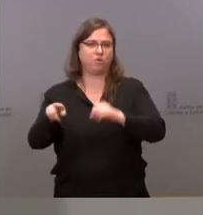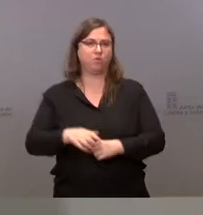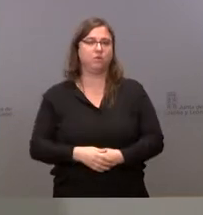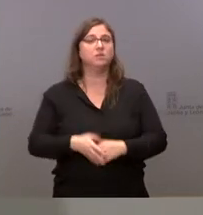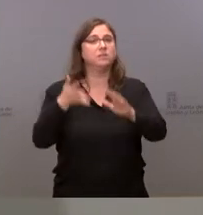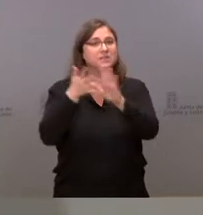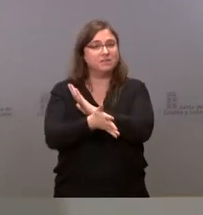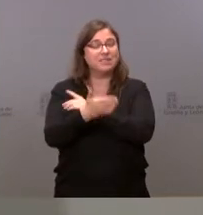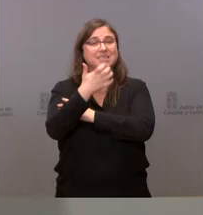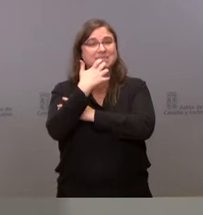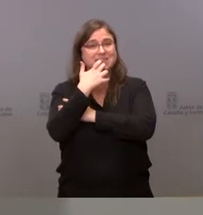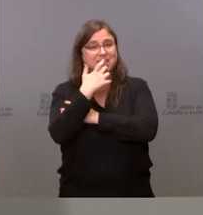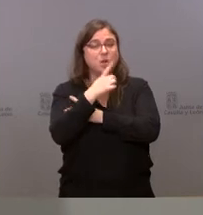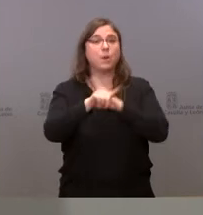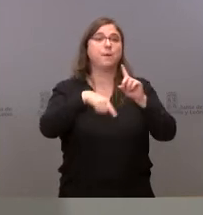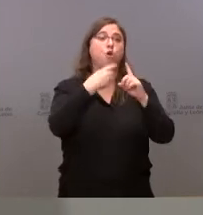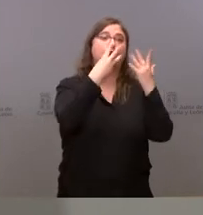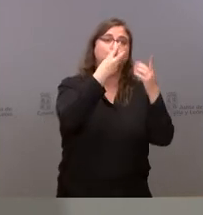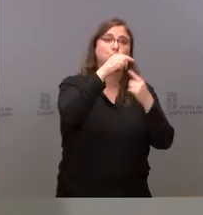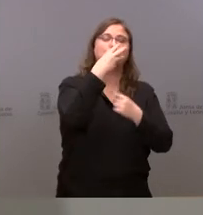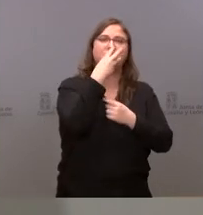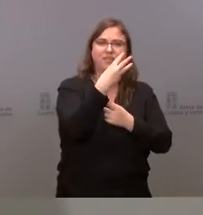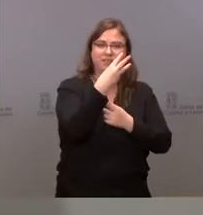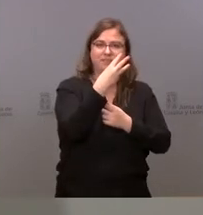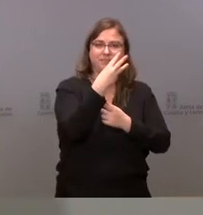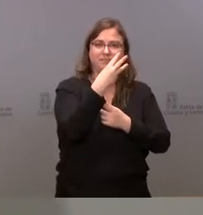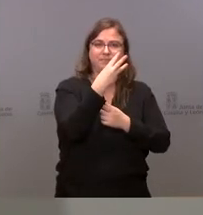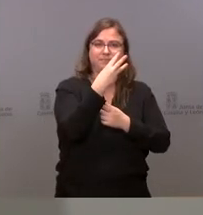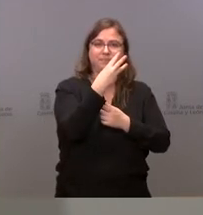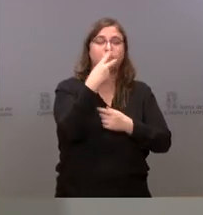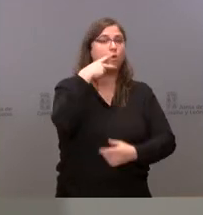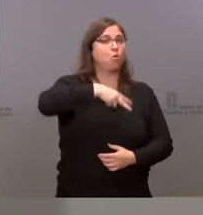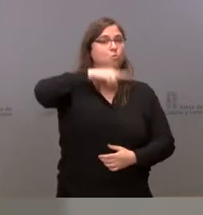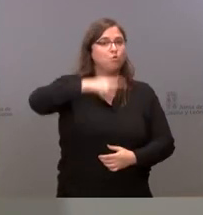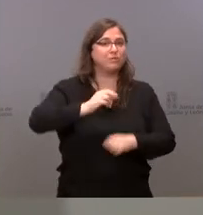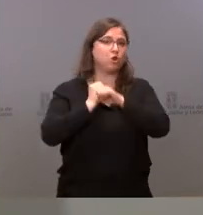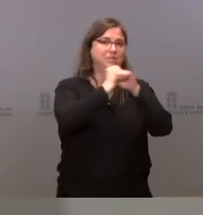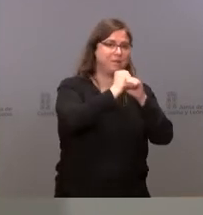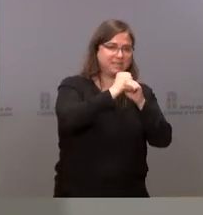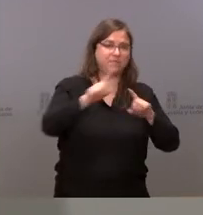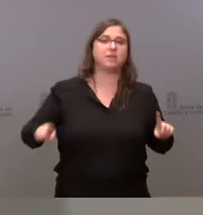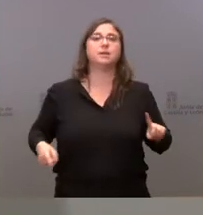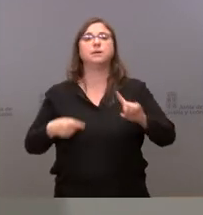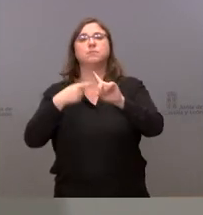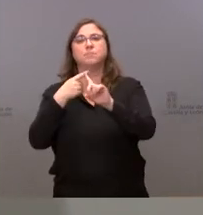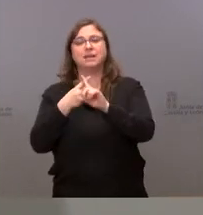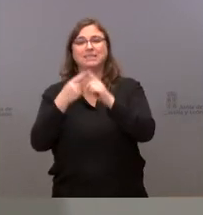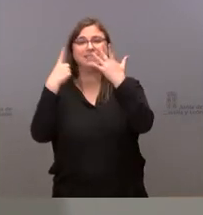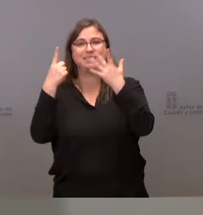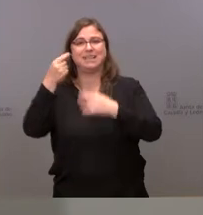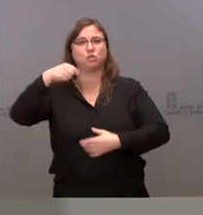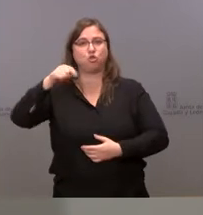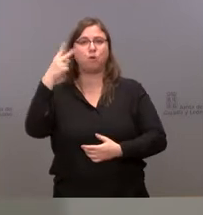Es decir, que si sumamos los 8,3 millones de euros del Museo de la Semana Santa en Zamora y los 6